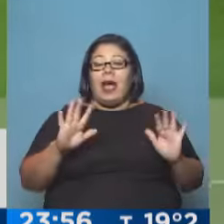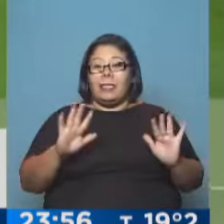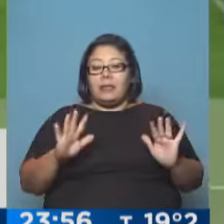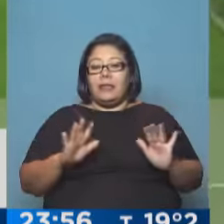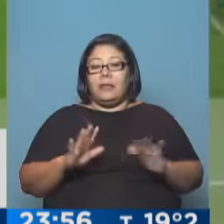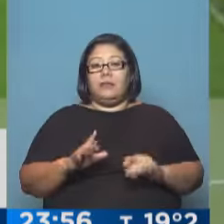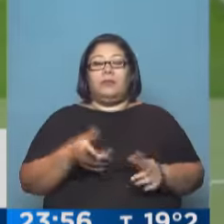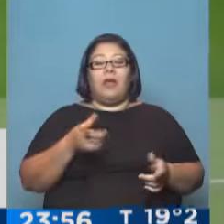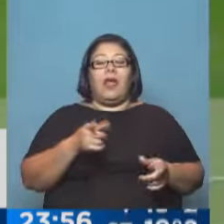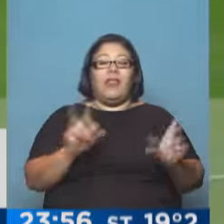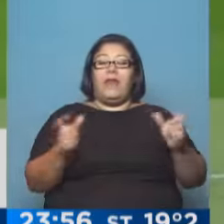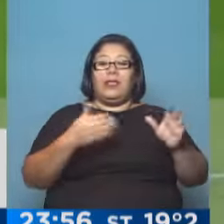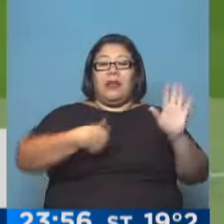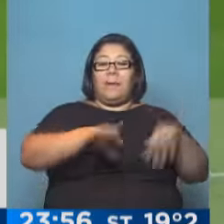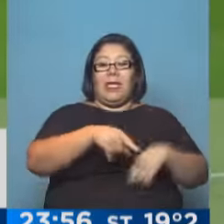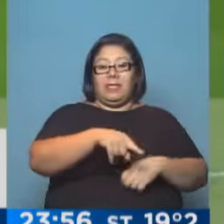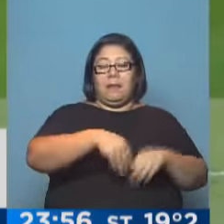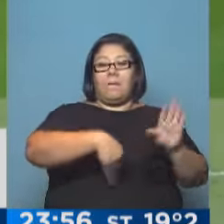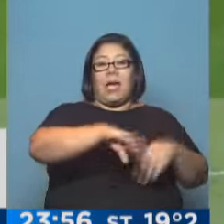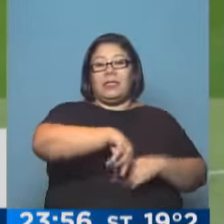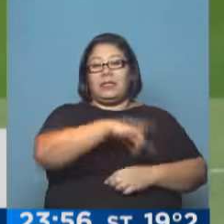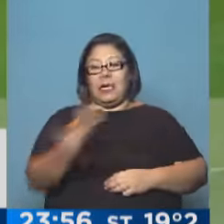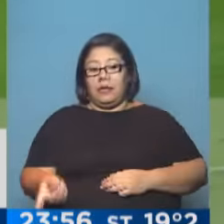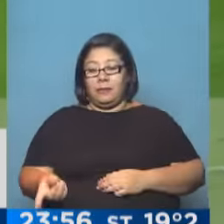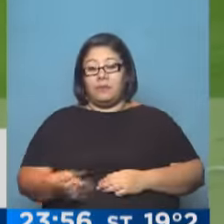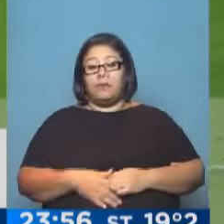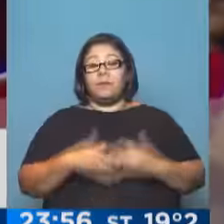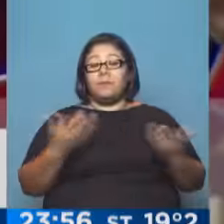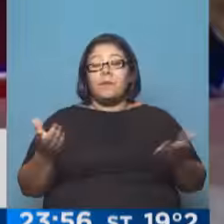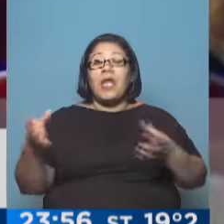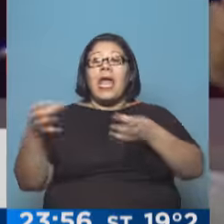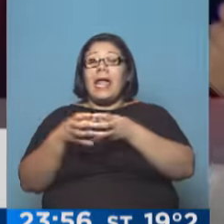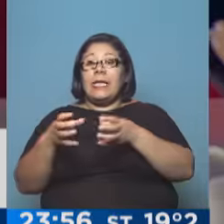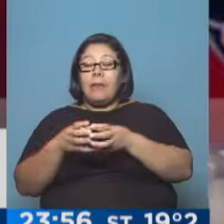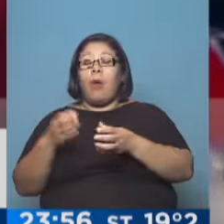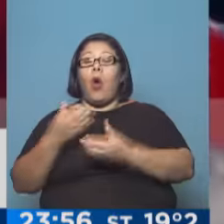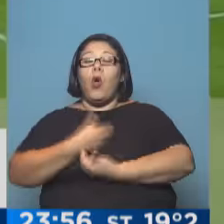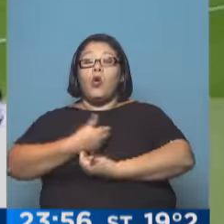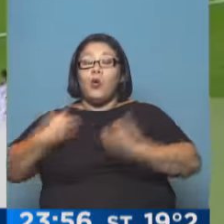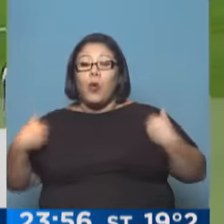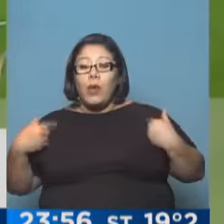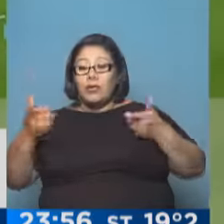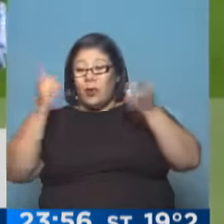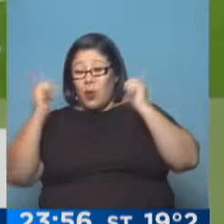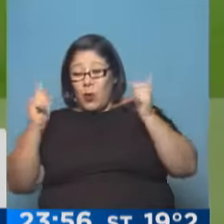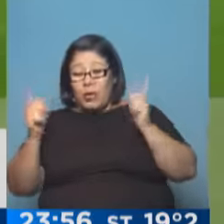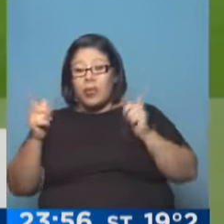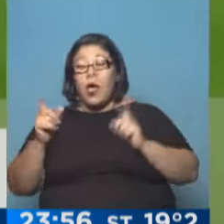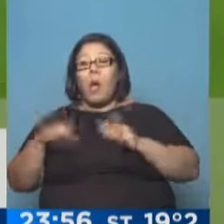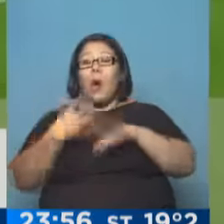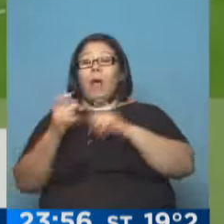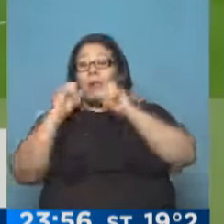clara diferencia Lanús sobre Newbels que nadie va a poder hacer jugando encima como visitante. De esta forma Lanús es el puntero que tiene